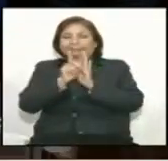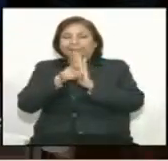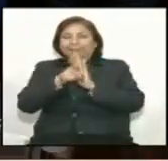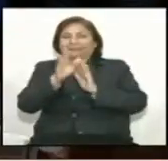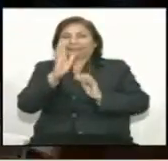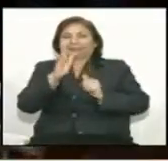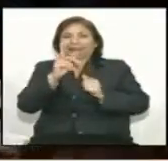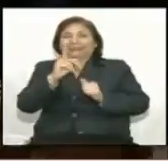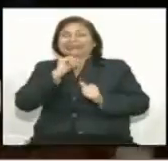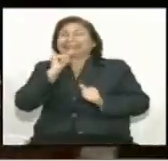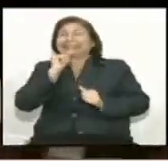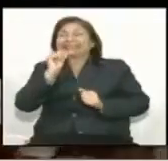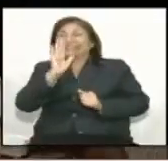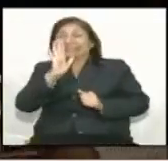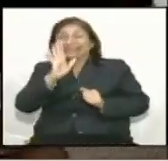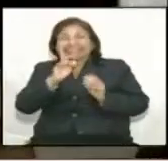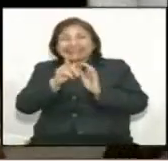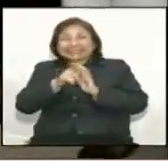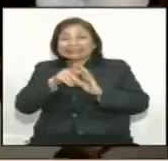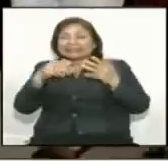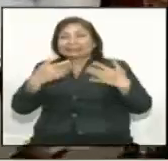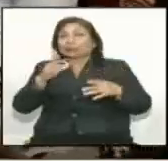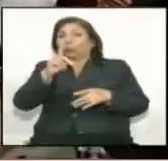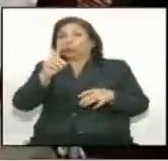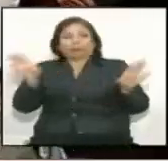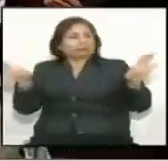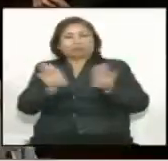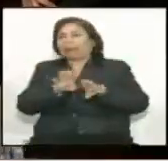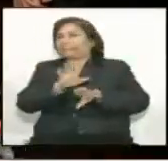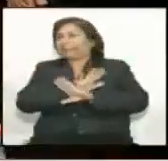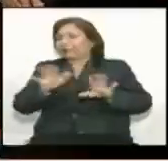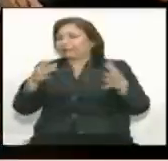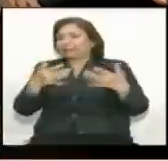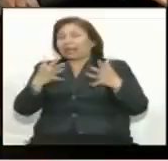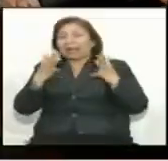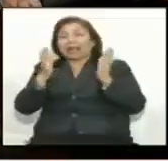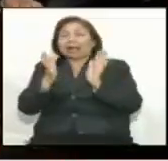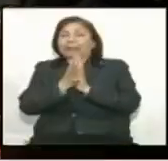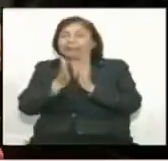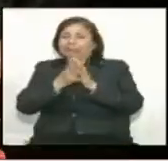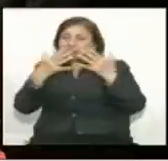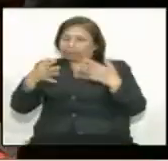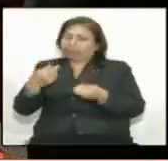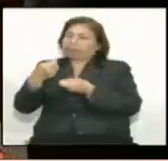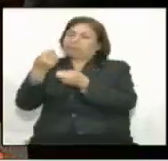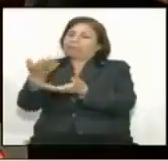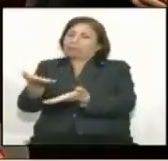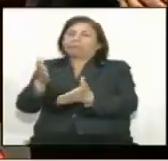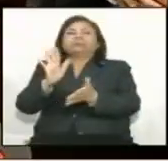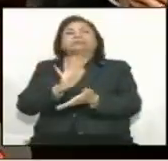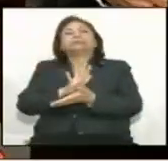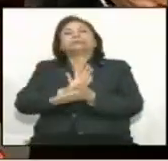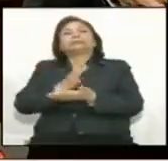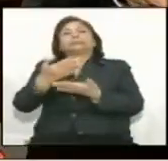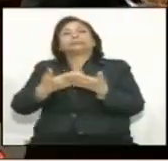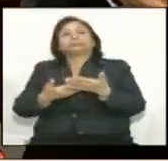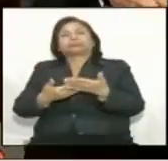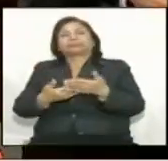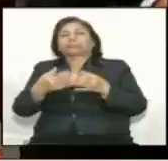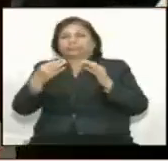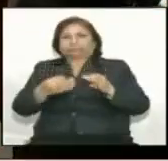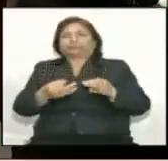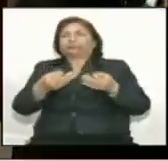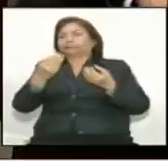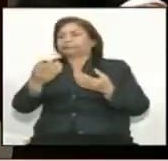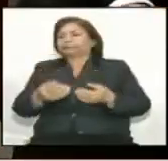En la línea de lo que menciona es muy importante que no nos olvidemos a la hora, especialmente para nuestros colegas, y esa es una